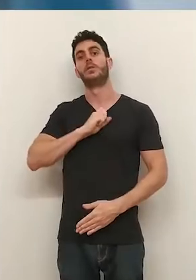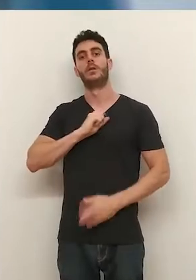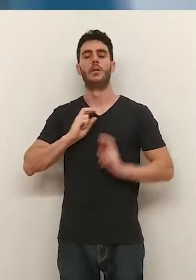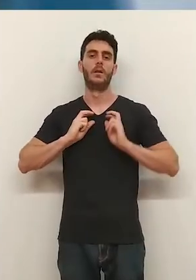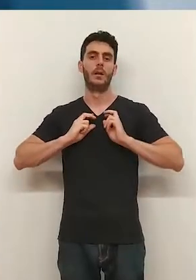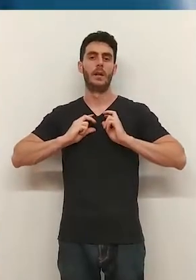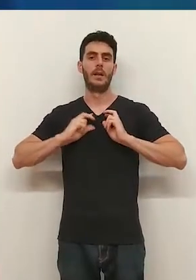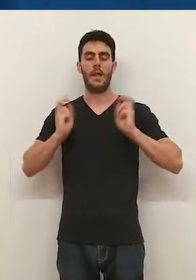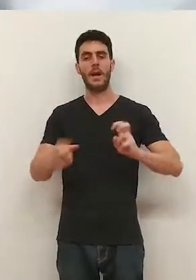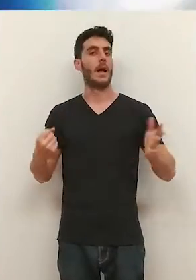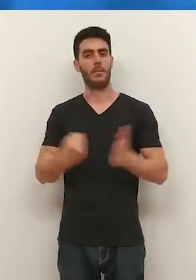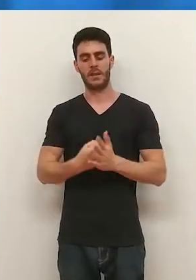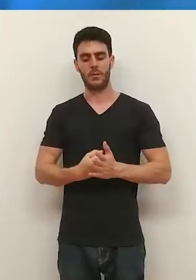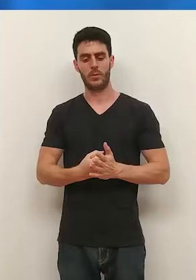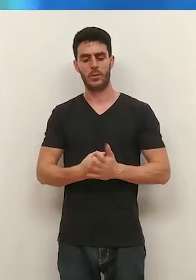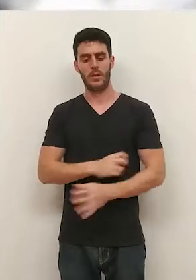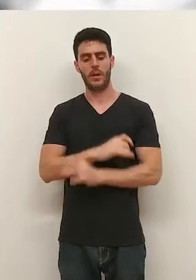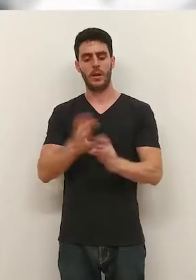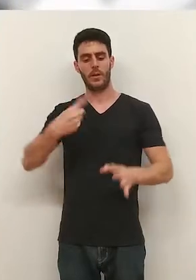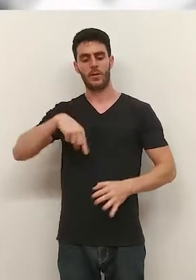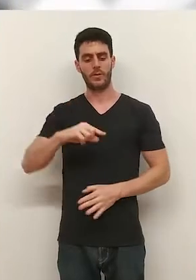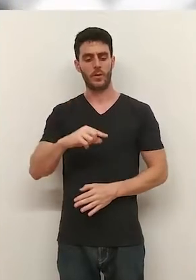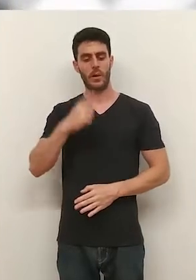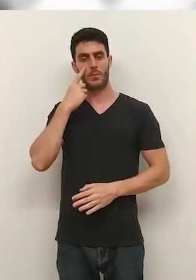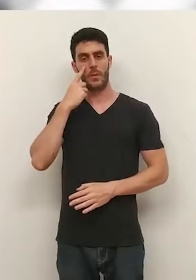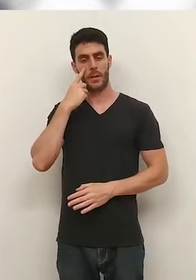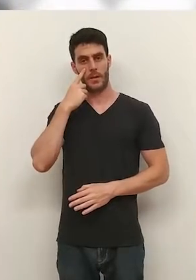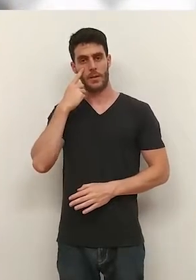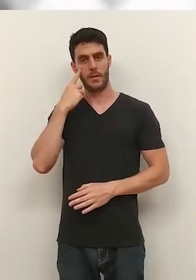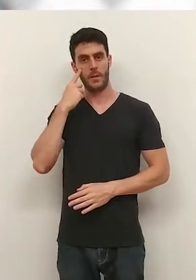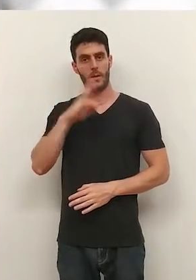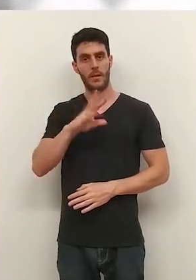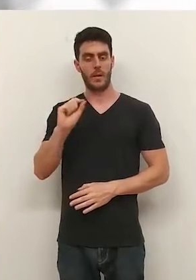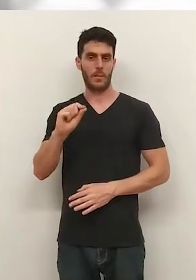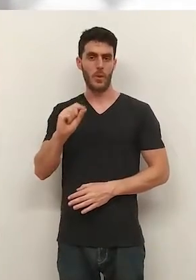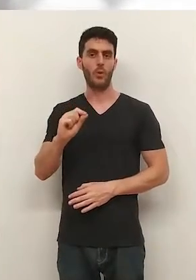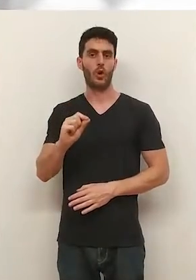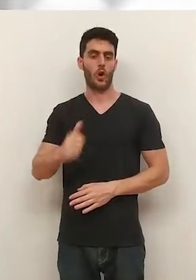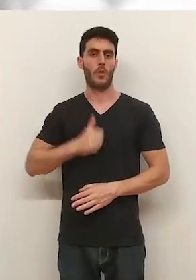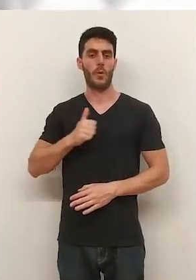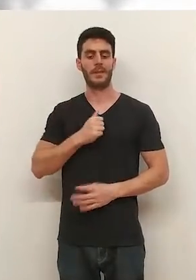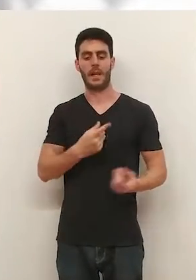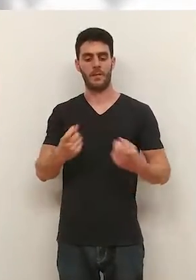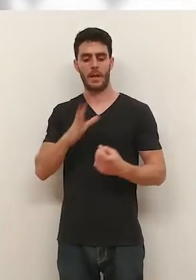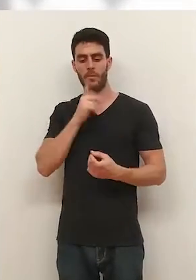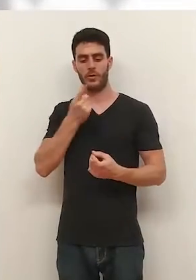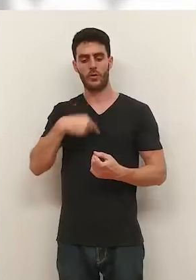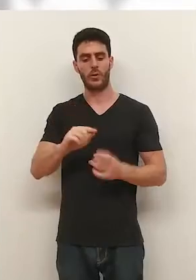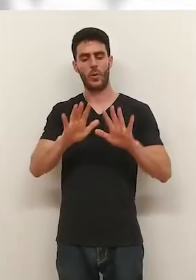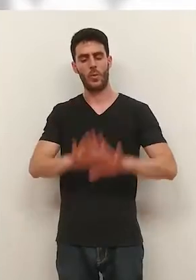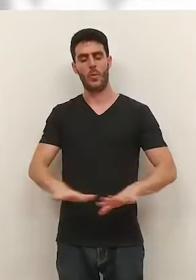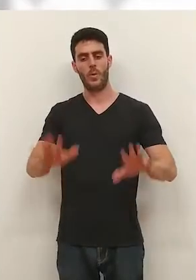subidón, la adrenalina a tope y bueno, tenemos que, todavía la hora y media larga que queda, hay que aprovecharla. Entonces